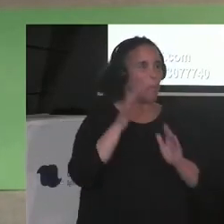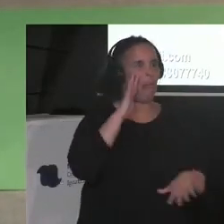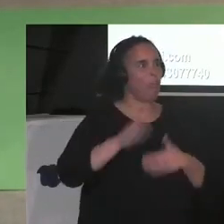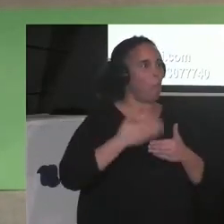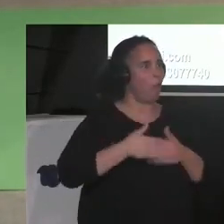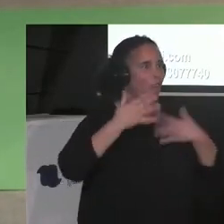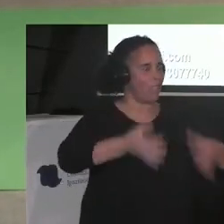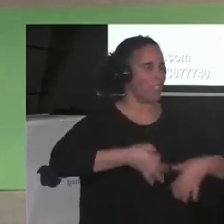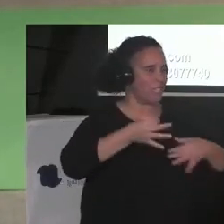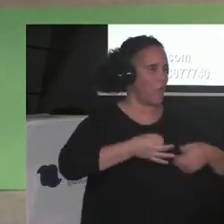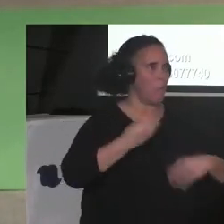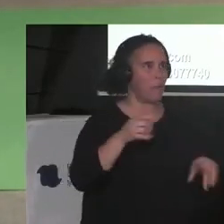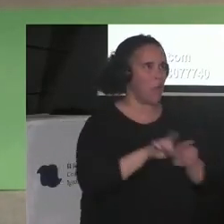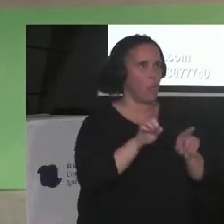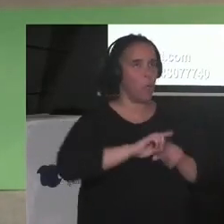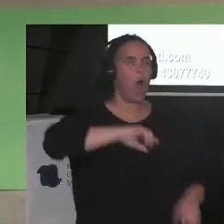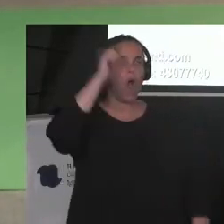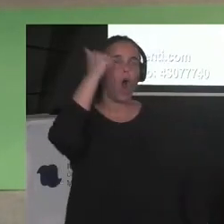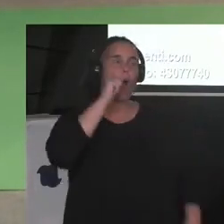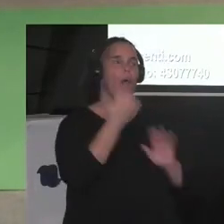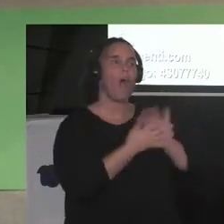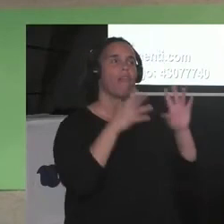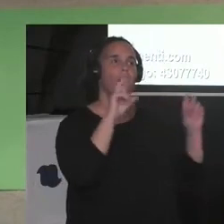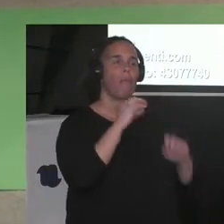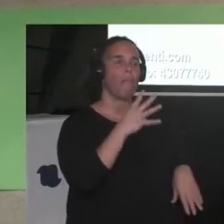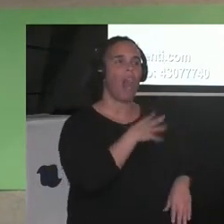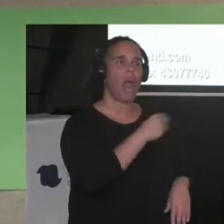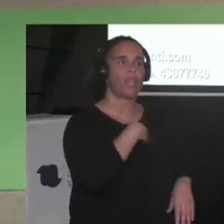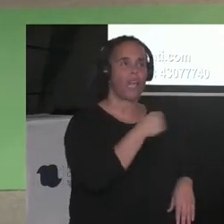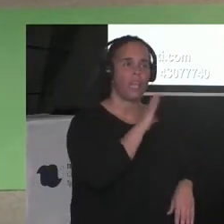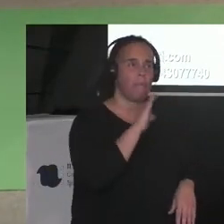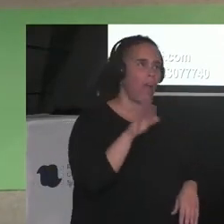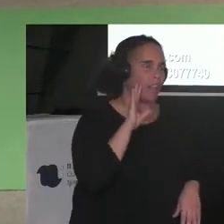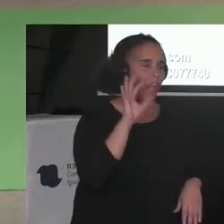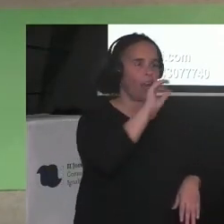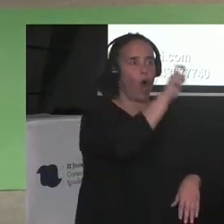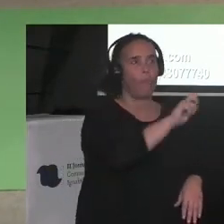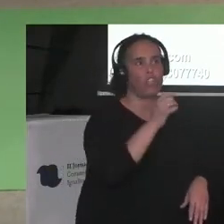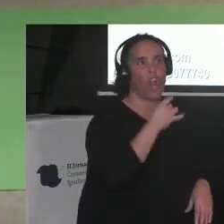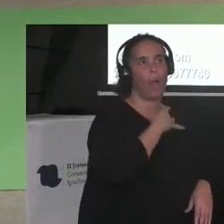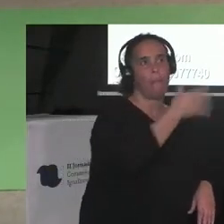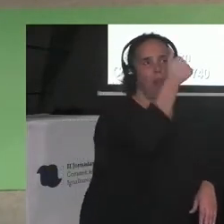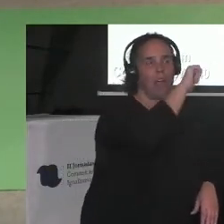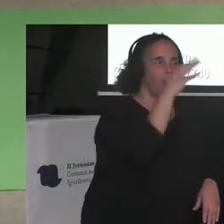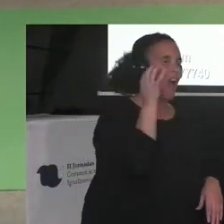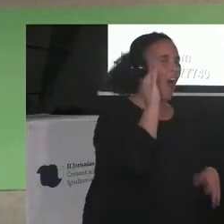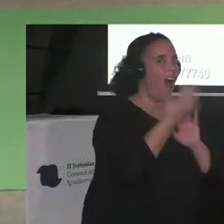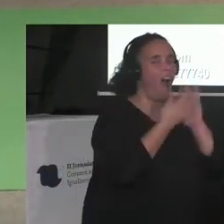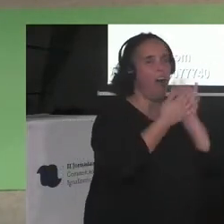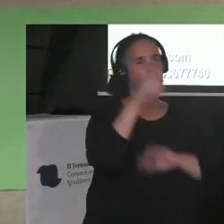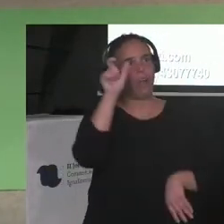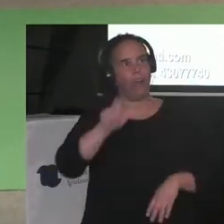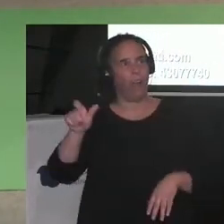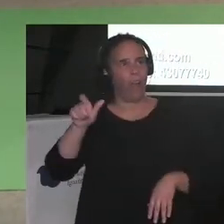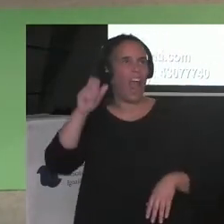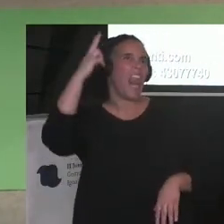hablando de lactancia materna, como las de blancos y blancas hablando de negros y marrones.